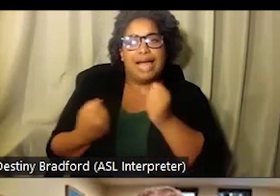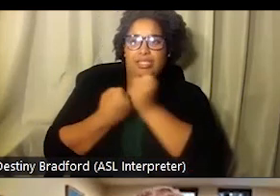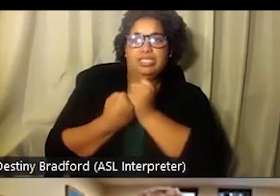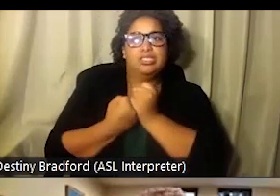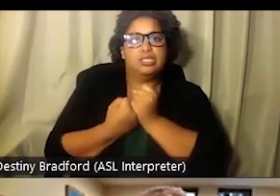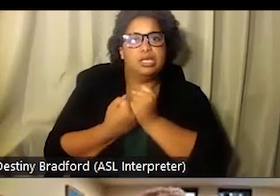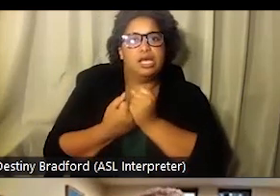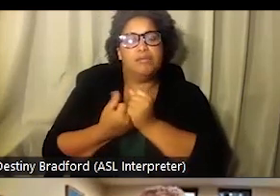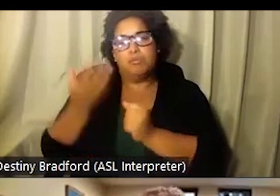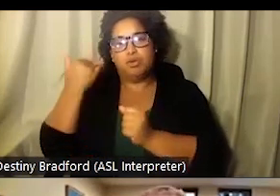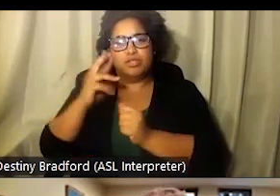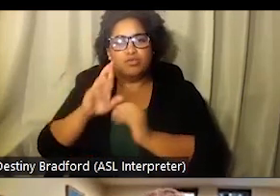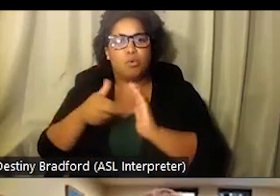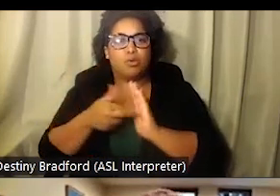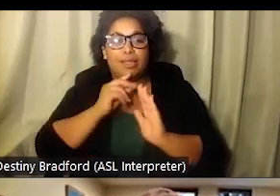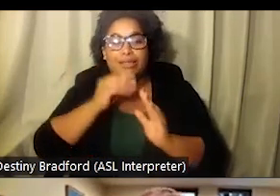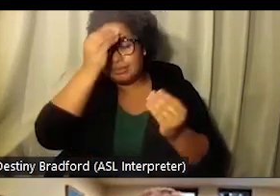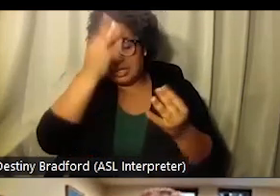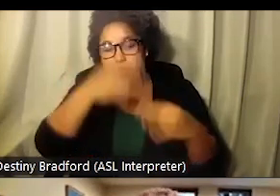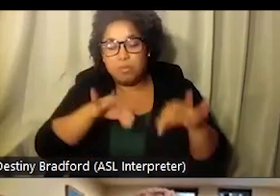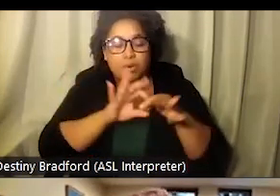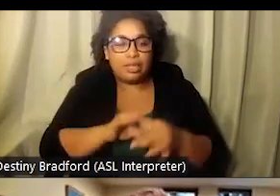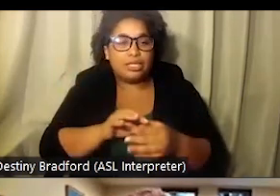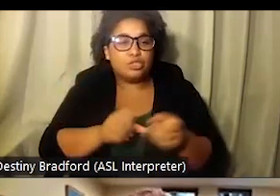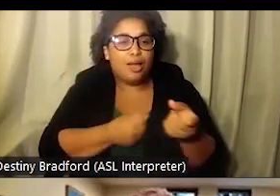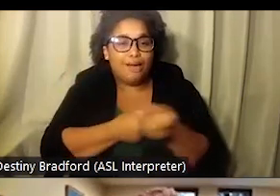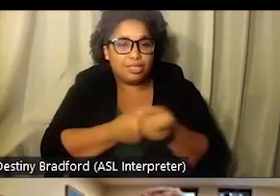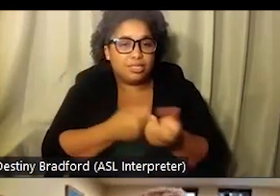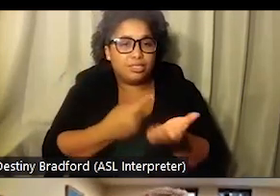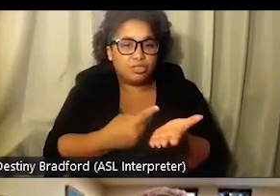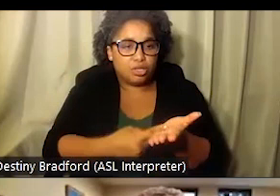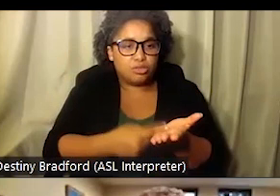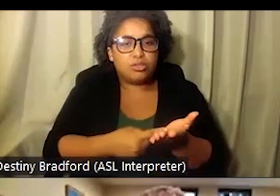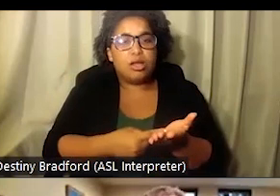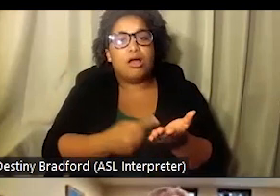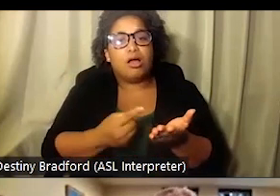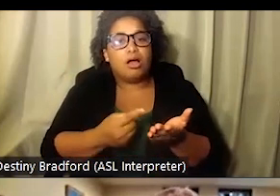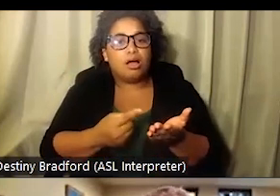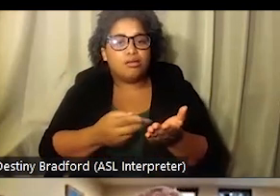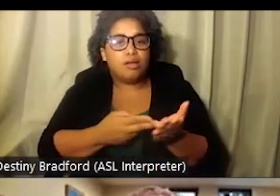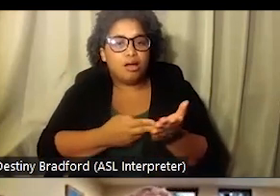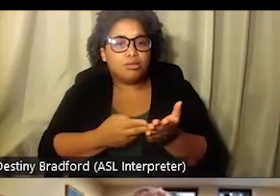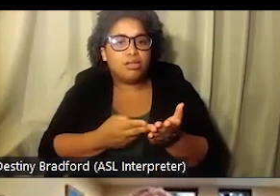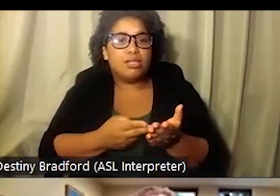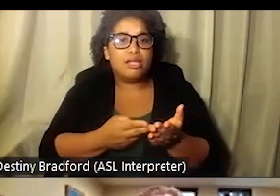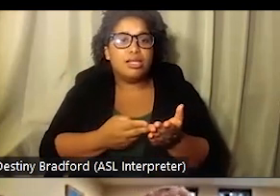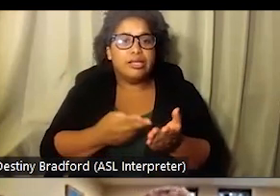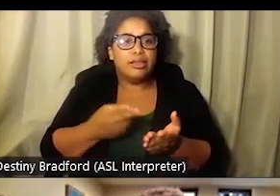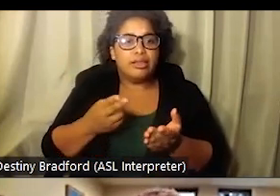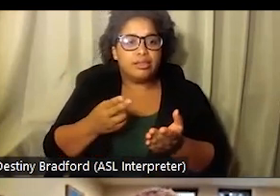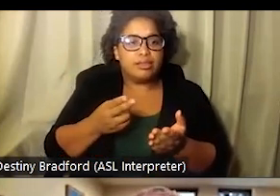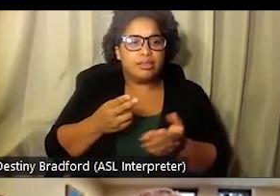haber recibido parte de sus esfuerzos de abogacía. Siento yo que los datos son algo importantísimo para la abogacía.